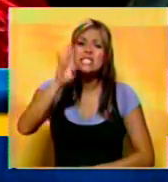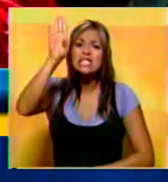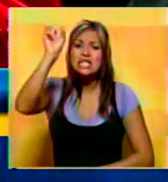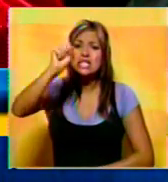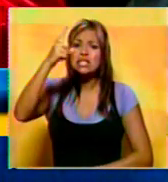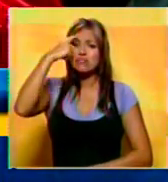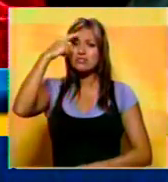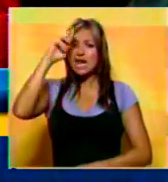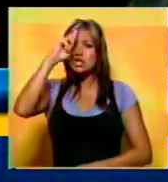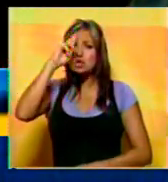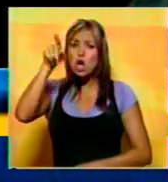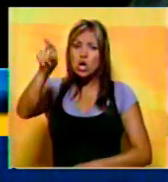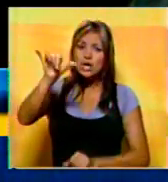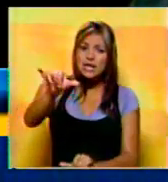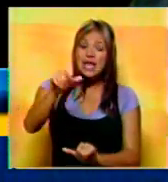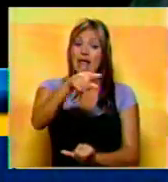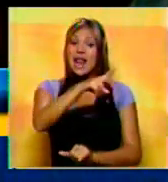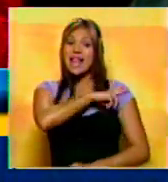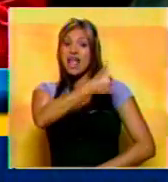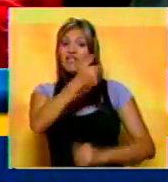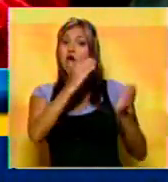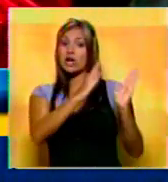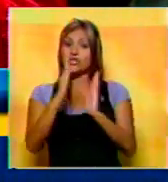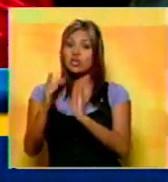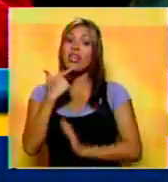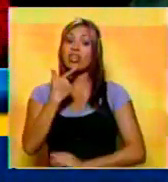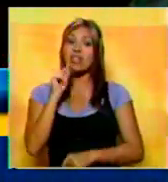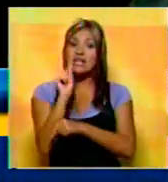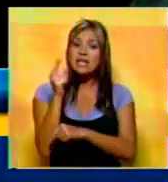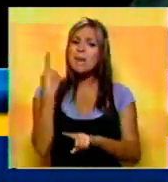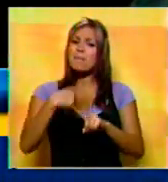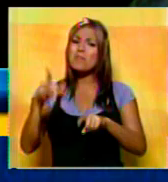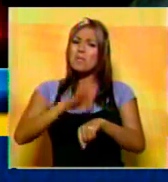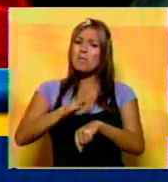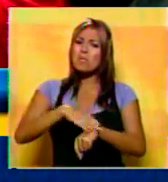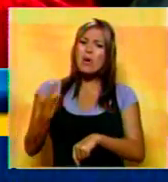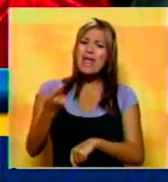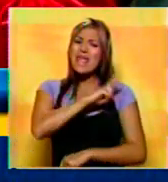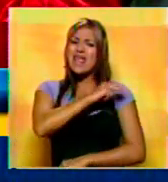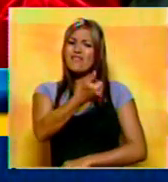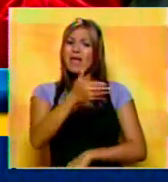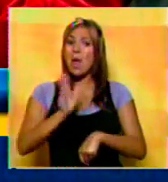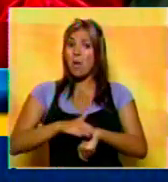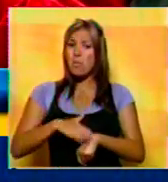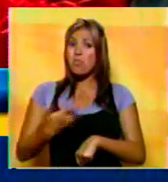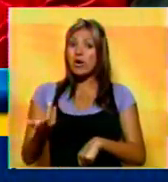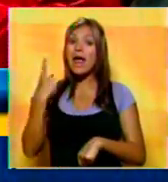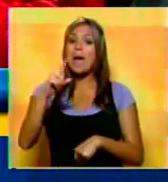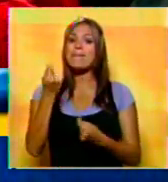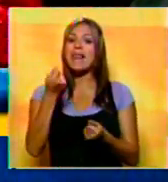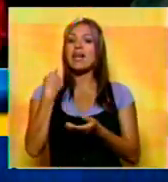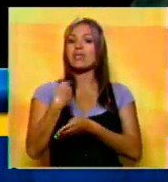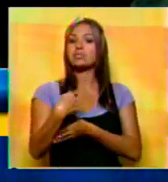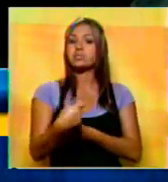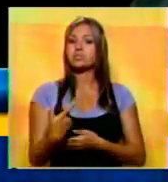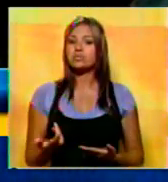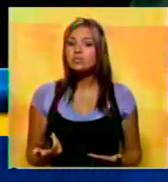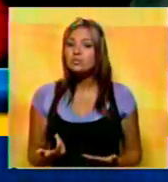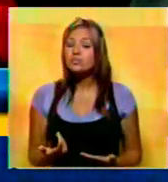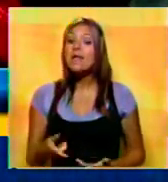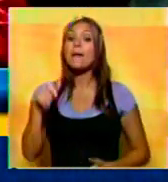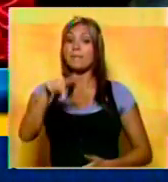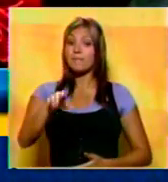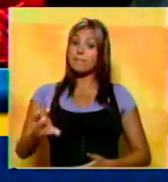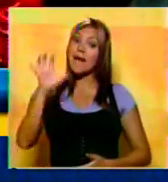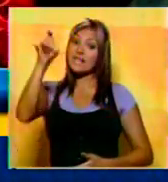es el jefe de la organización. Pero ¿por qué es el jefe? Porque pone la plata. Y este